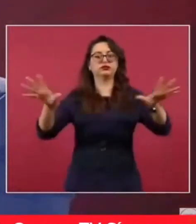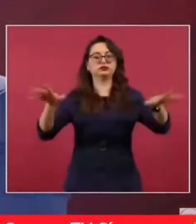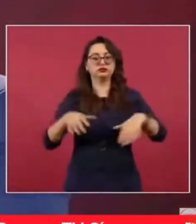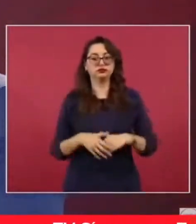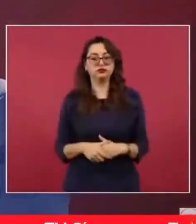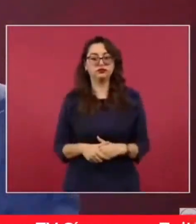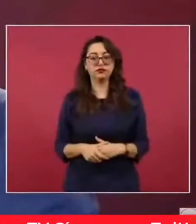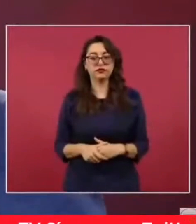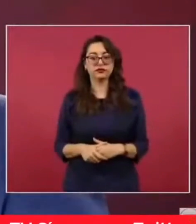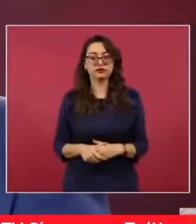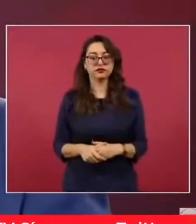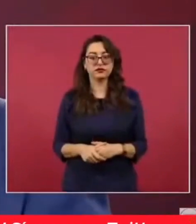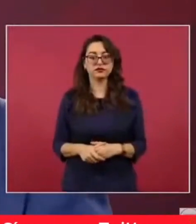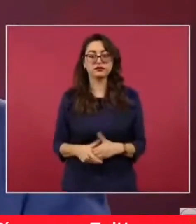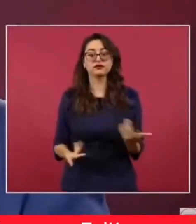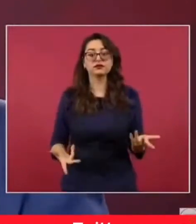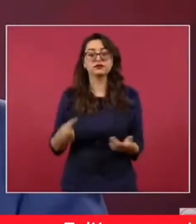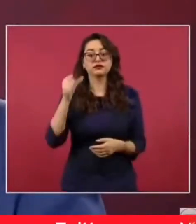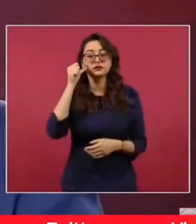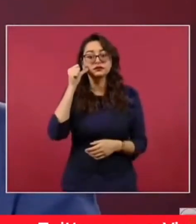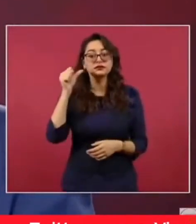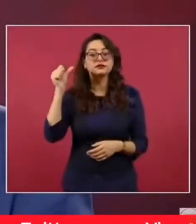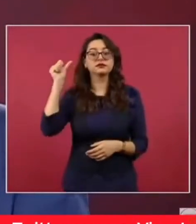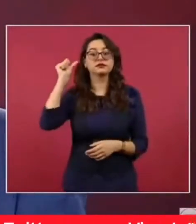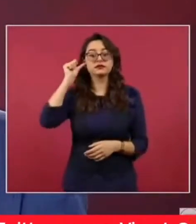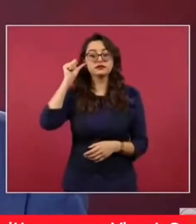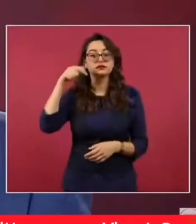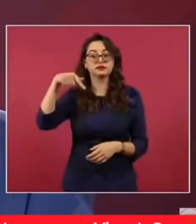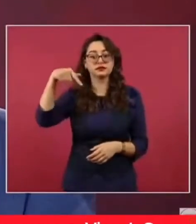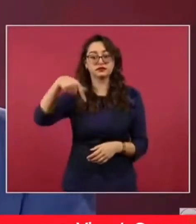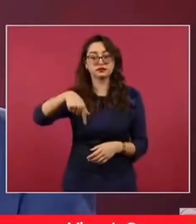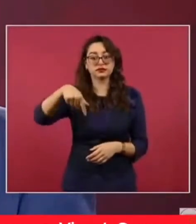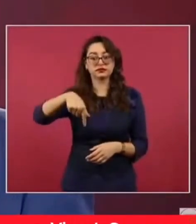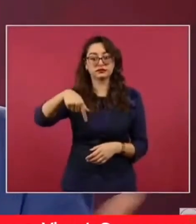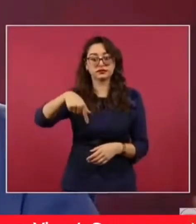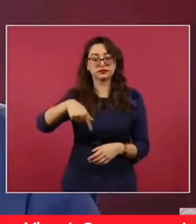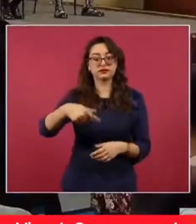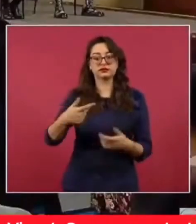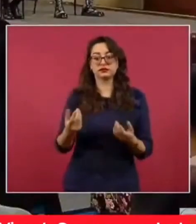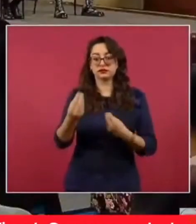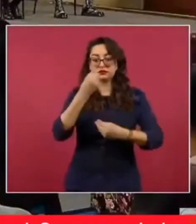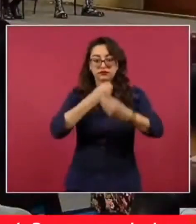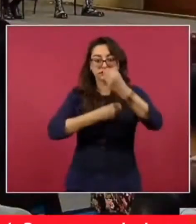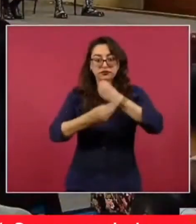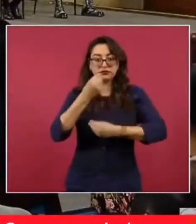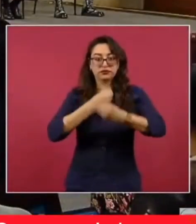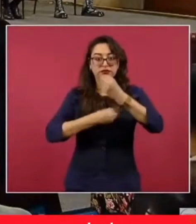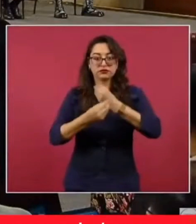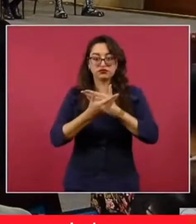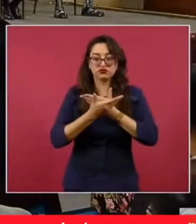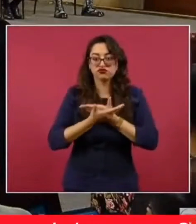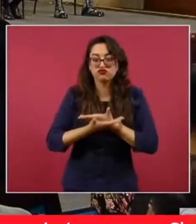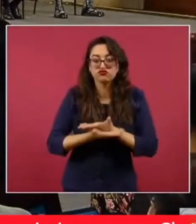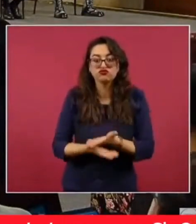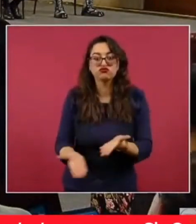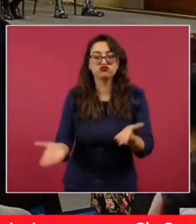y dijo que le habían quitado su celular y que no había podido tomarse unas fotos y que no le había gustado.